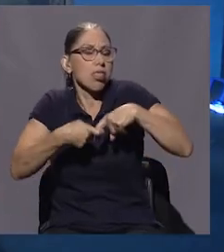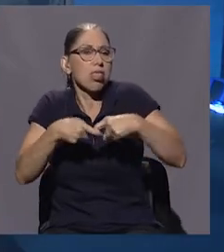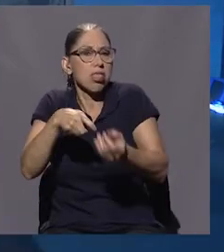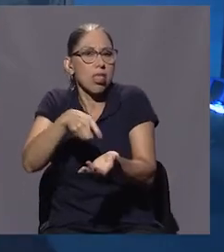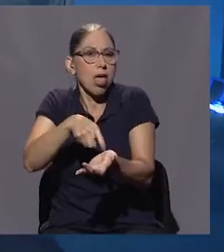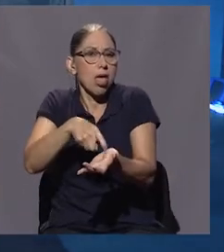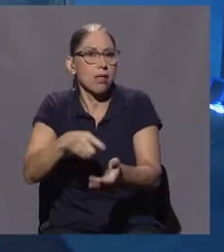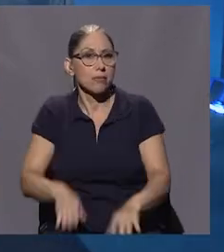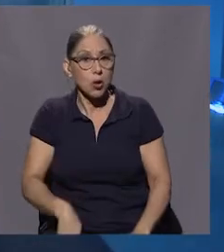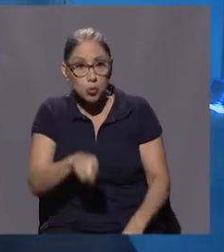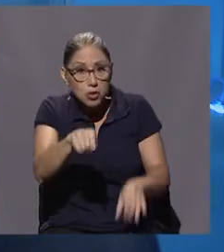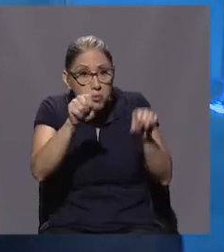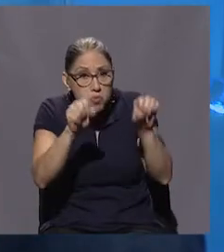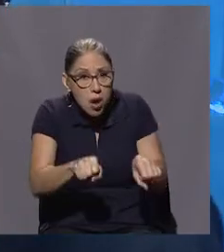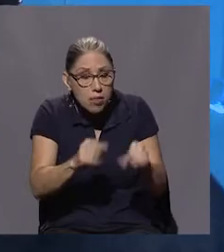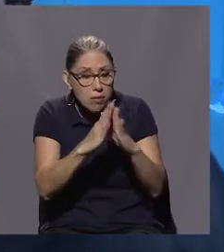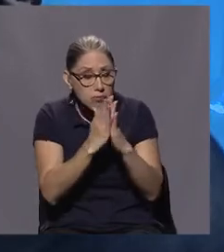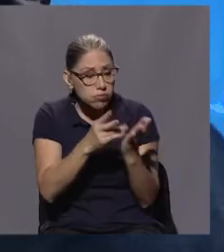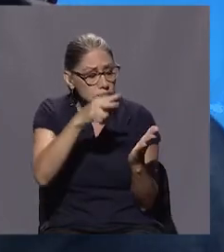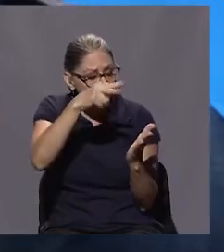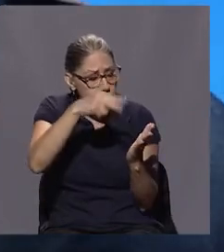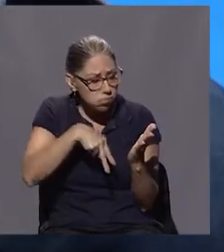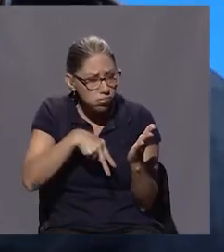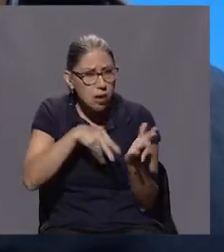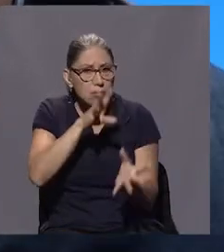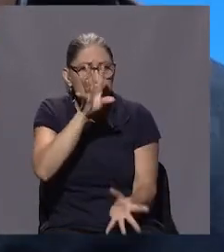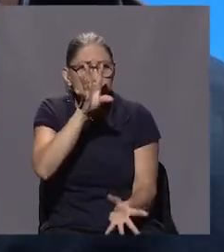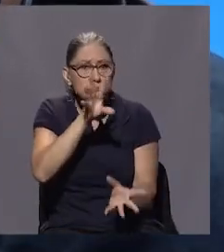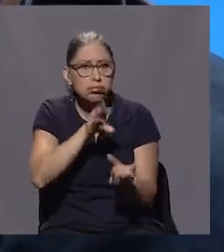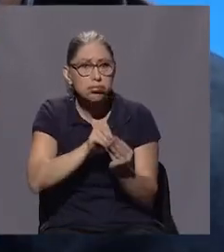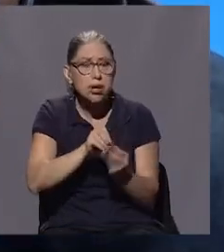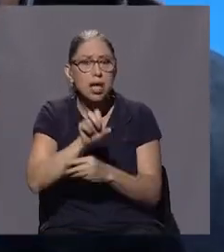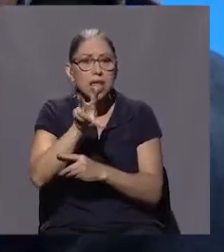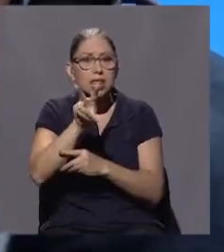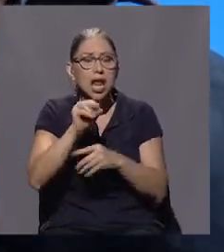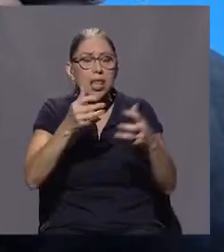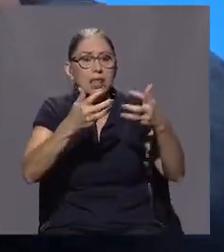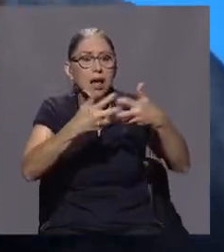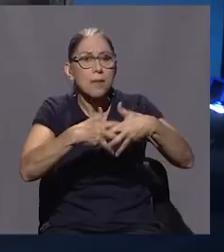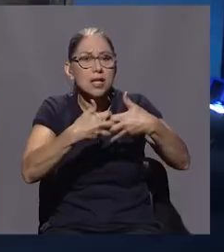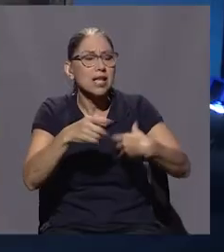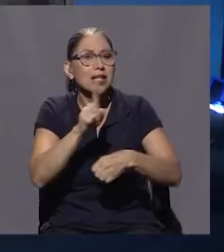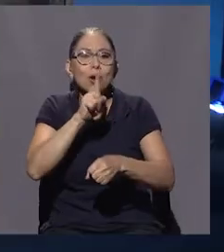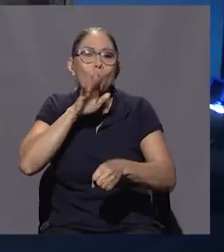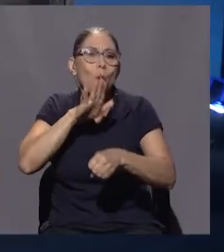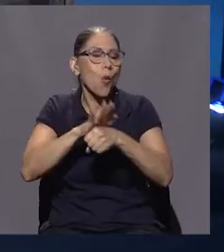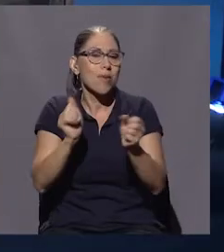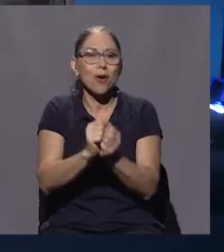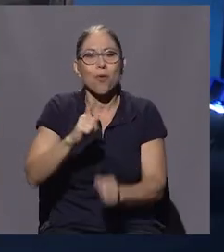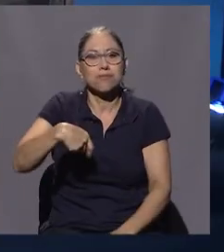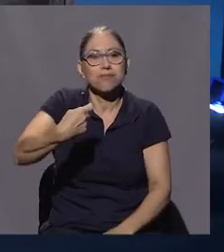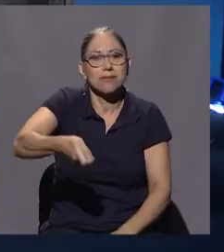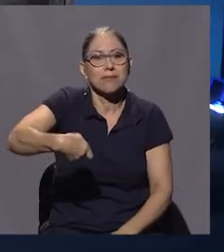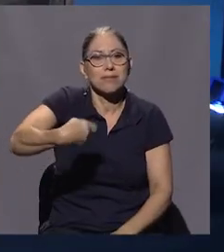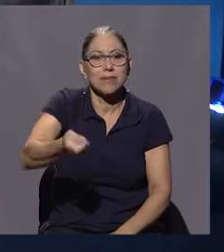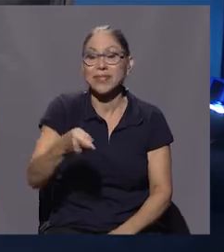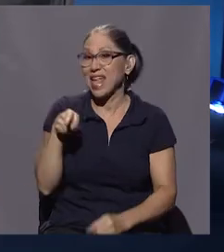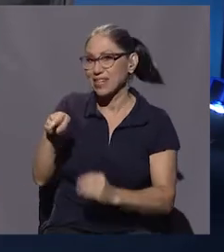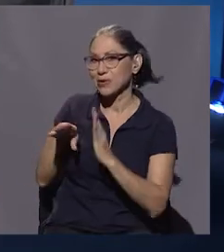una lista de 30 empresas que no cumplen. Como ejemplo.